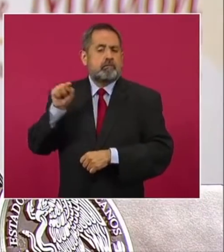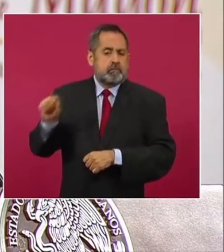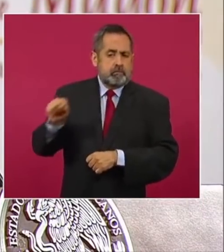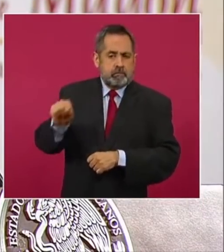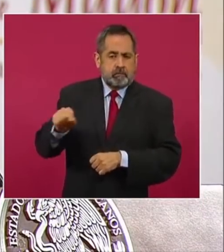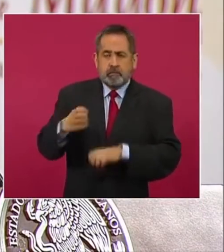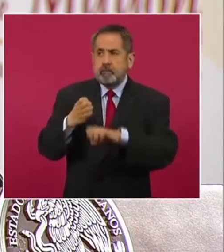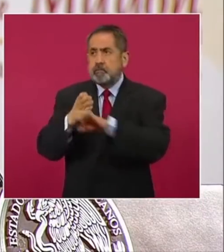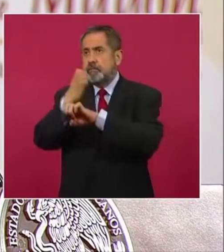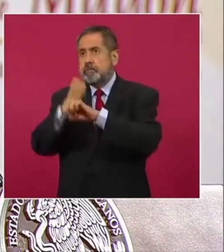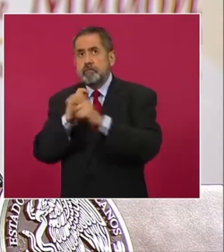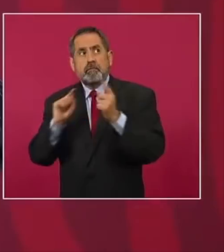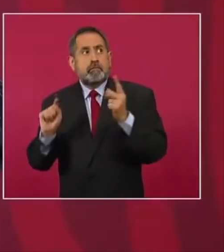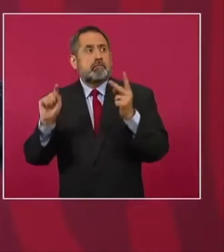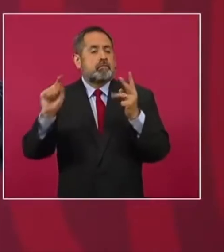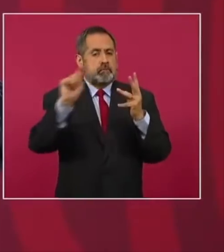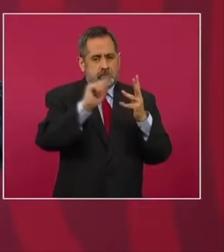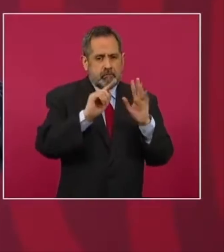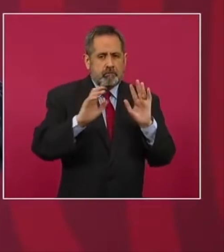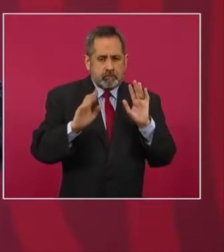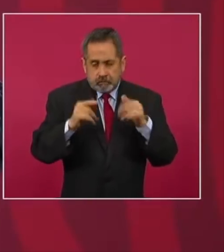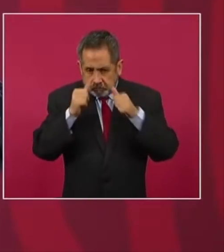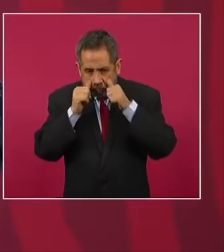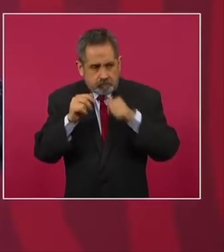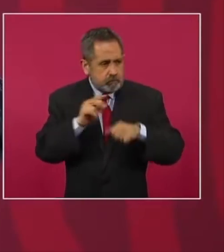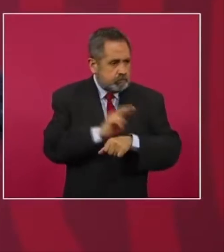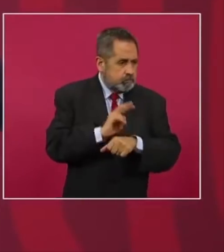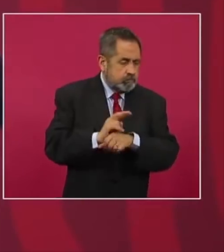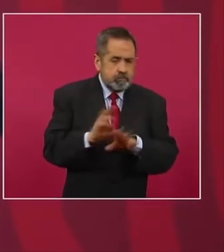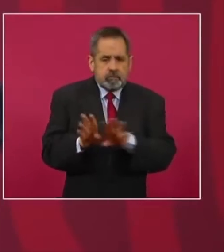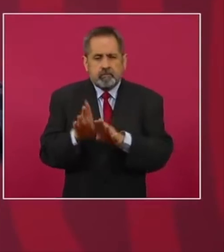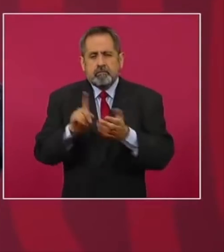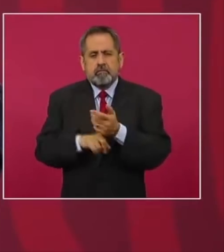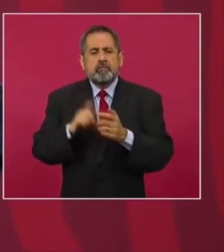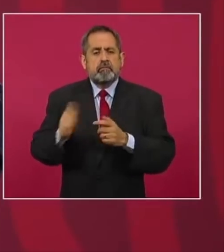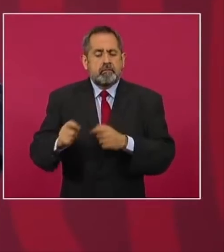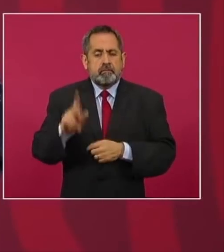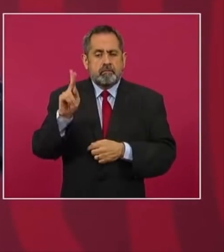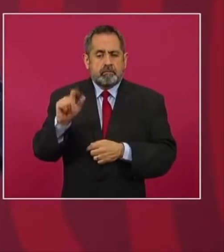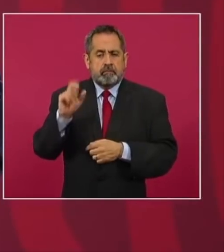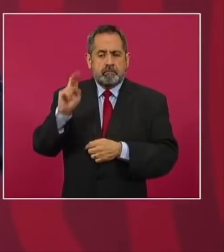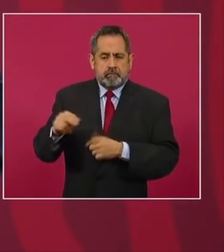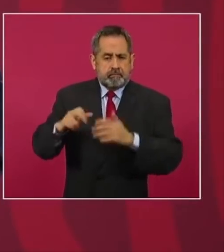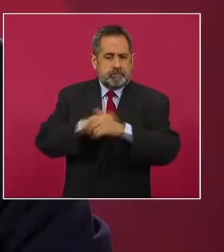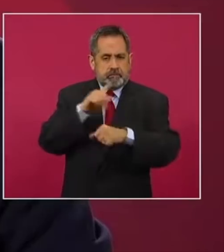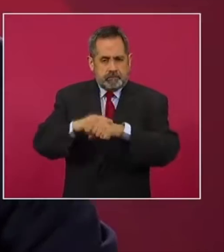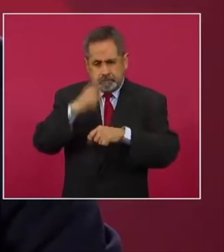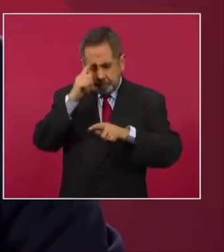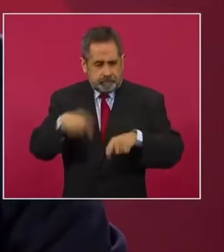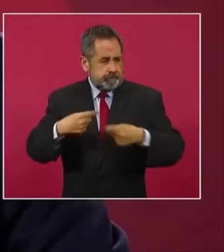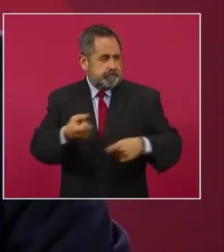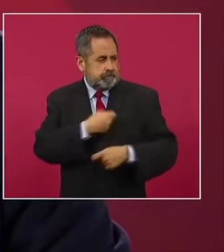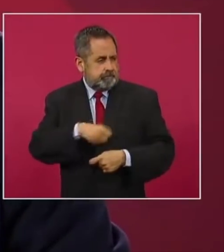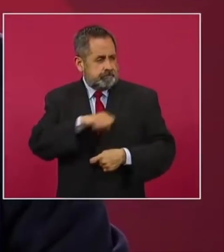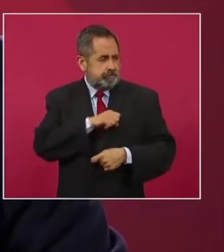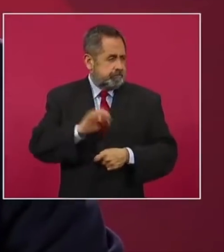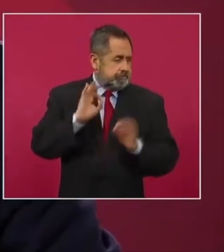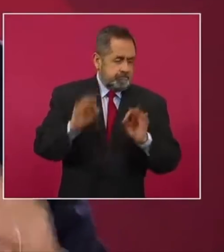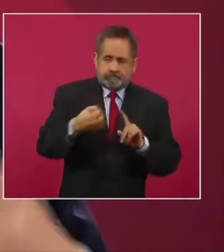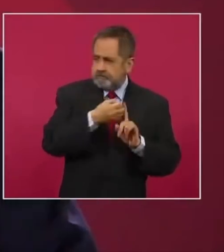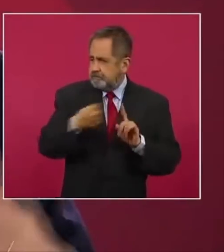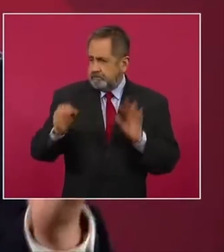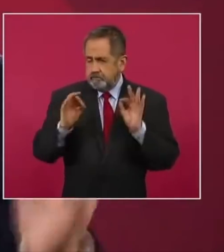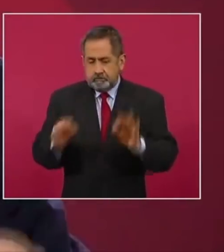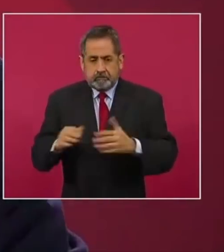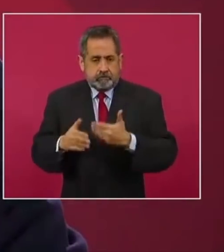entidad federativa, pues están al pendiente de que la Estrategia Nacional de Salud se lleve en buenos